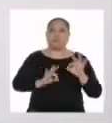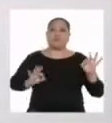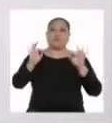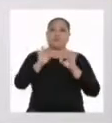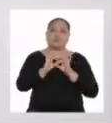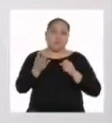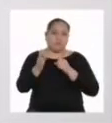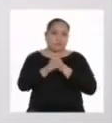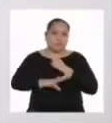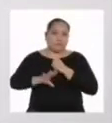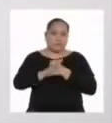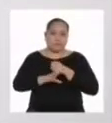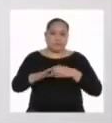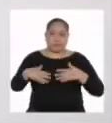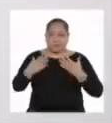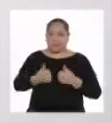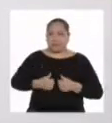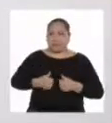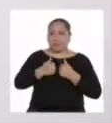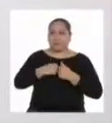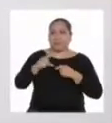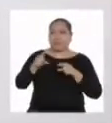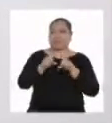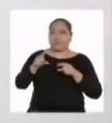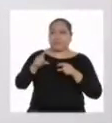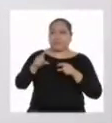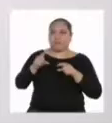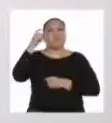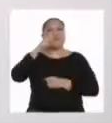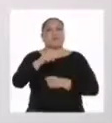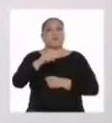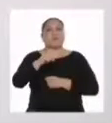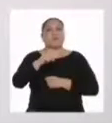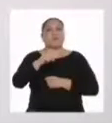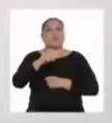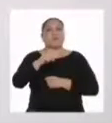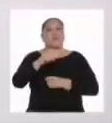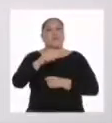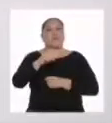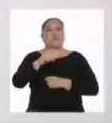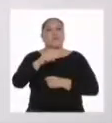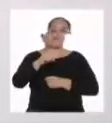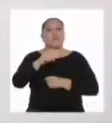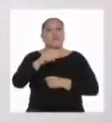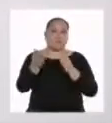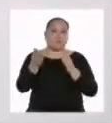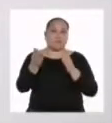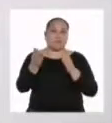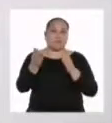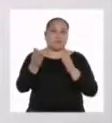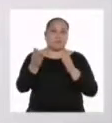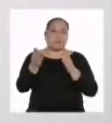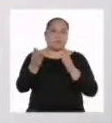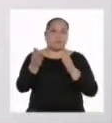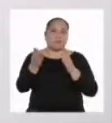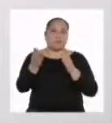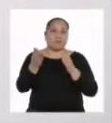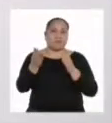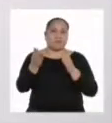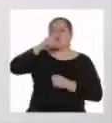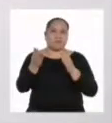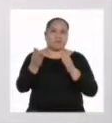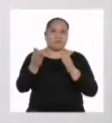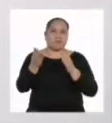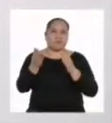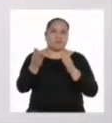para poder vivir. También tenemos la necesidad de contar con servicios y servicios como agua,